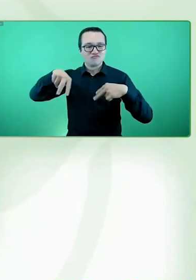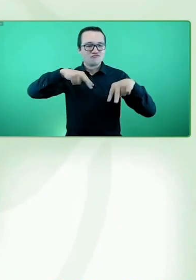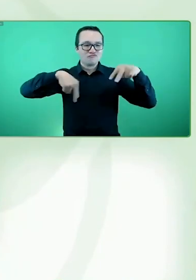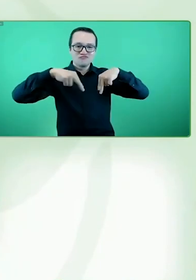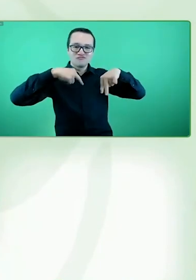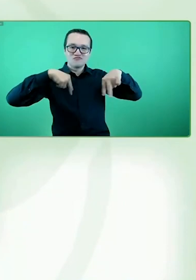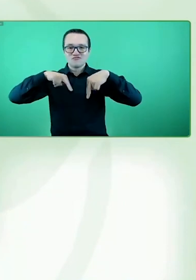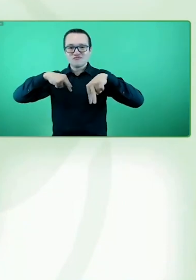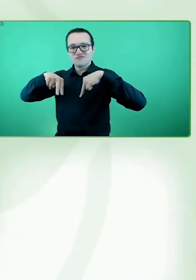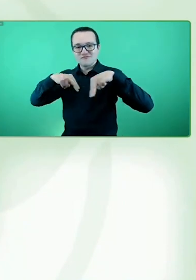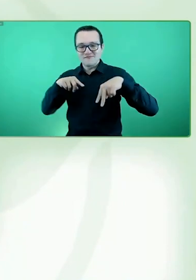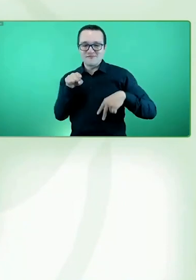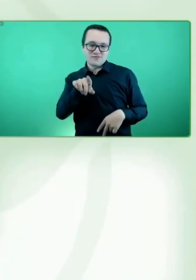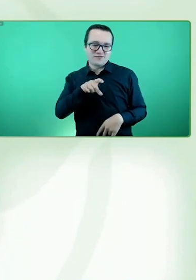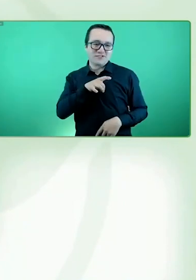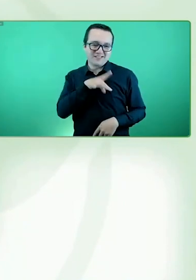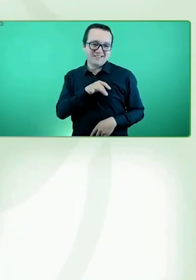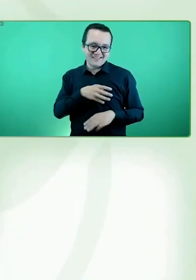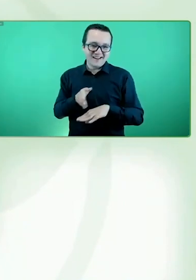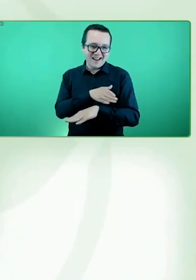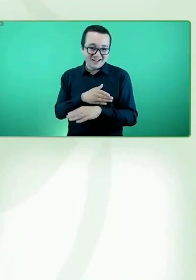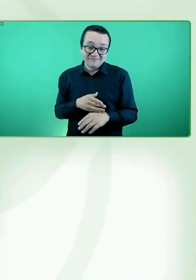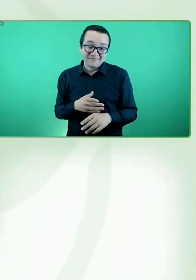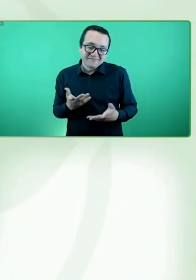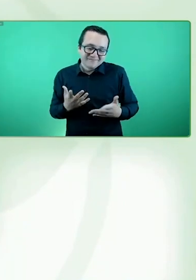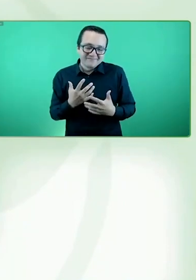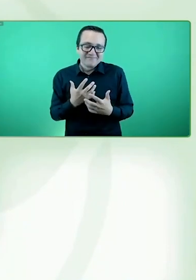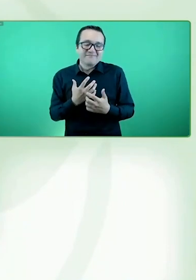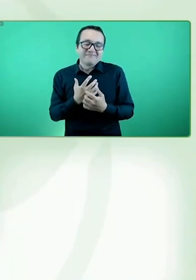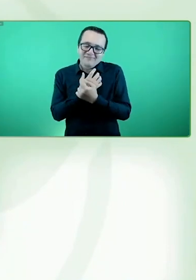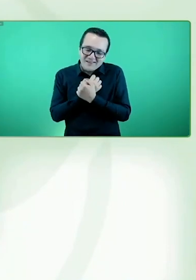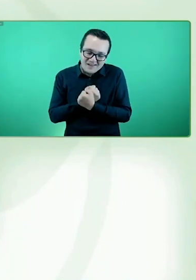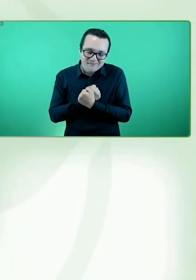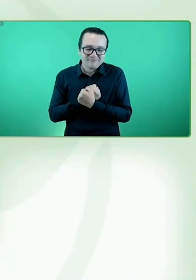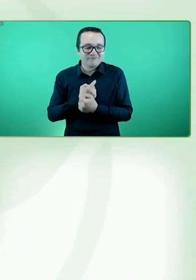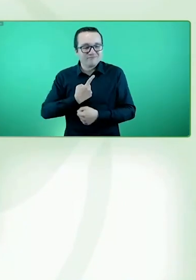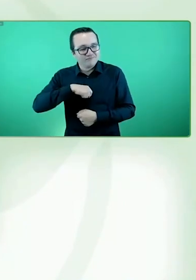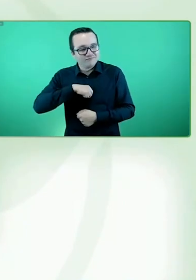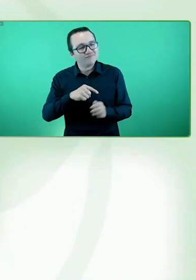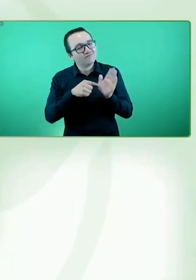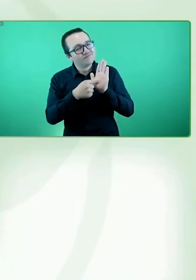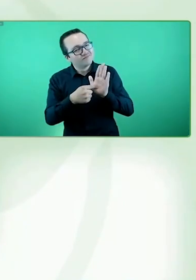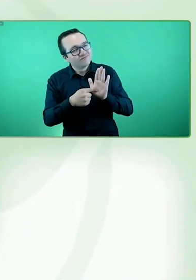lo cual decidimos compartirlo. Así que muchísimas gracias.